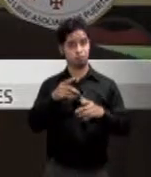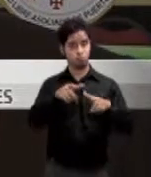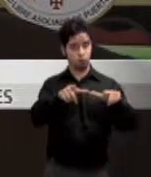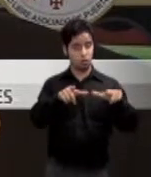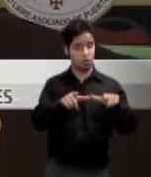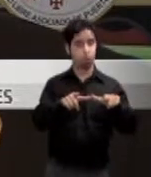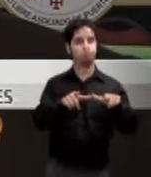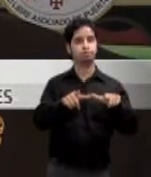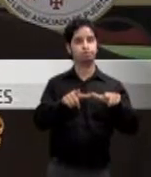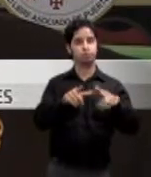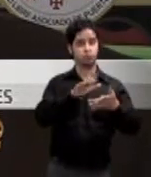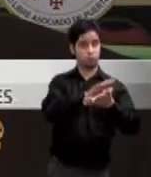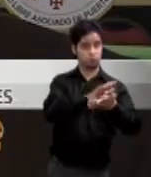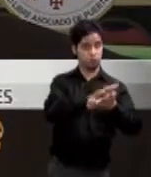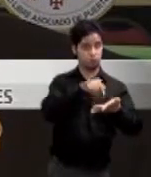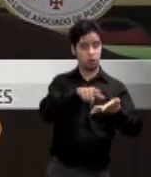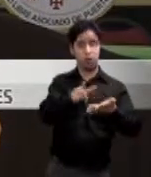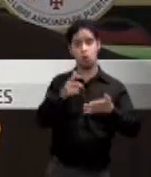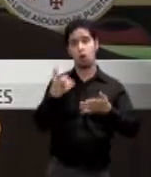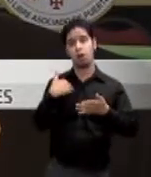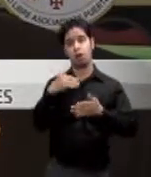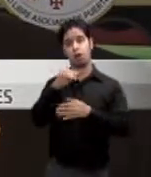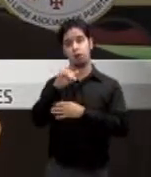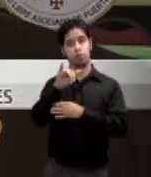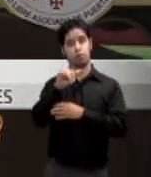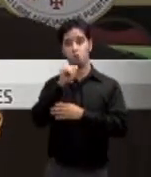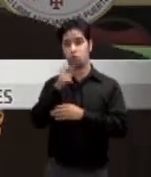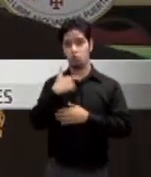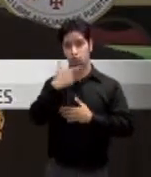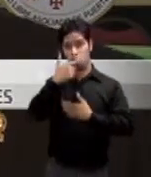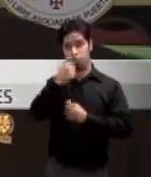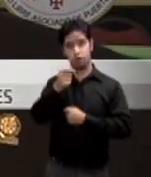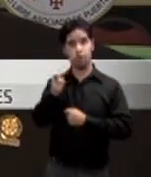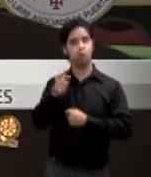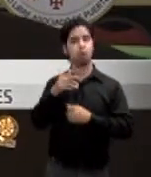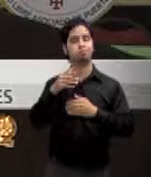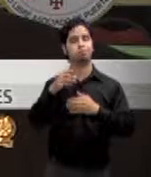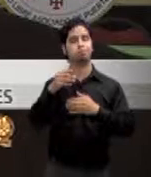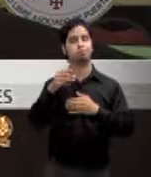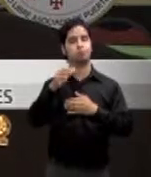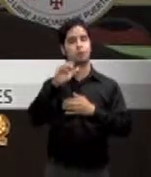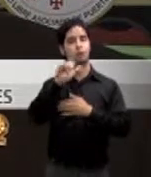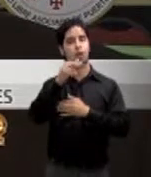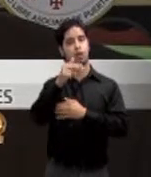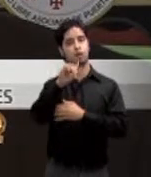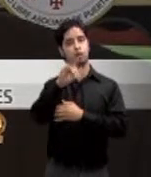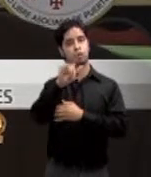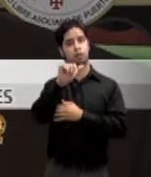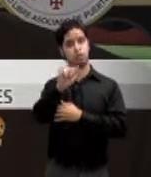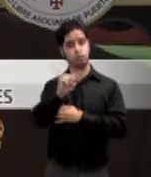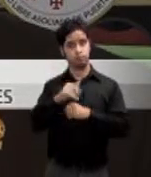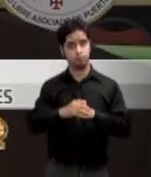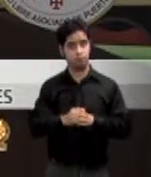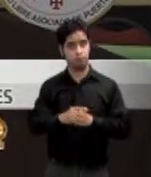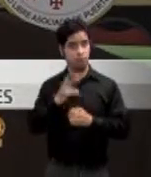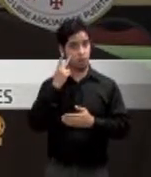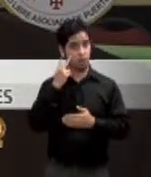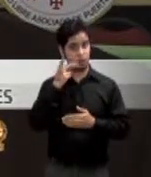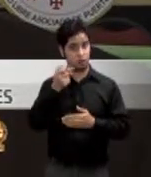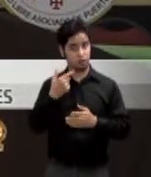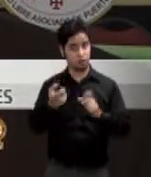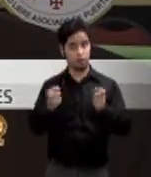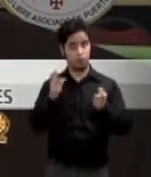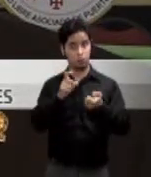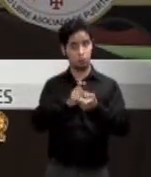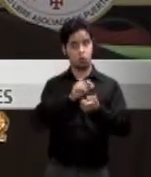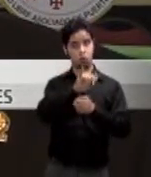los profesionales tampoco confían en el Departamento de Hacienda. Las vistas públicas hasta ahora han reflejado que hay que cambiar el IVA o un IVA, que es